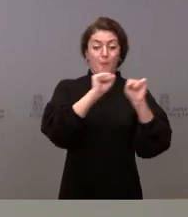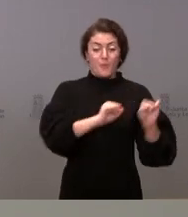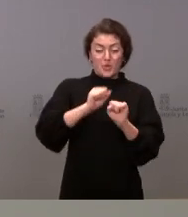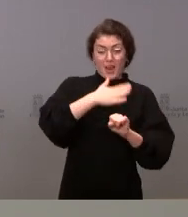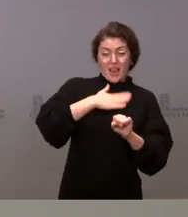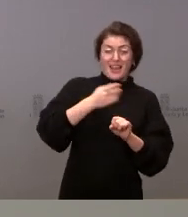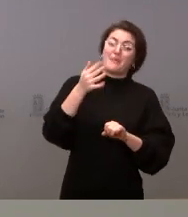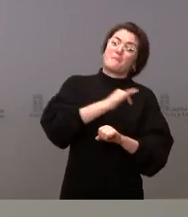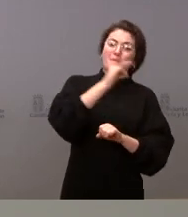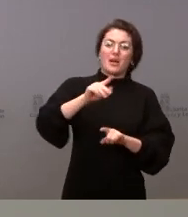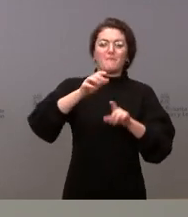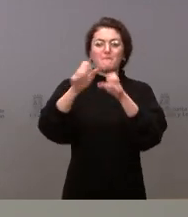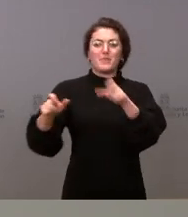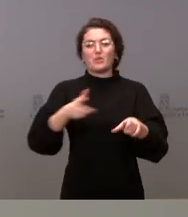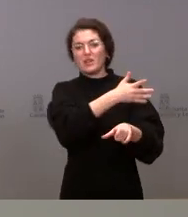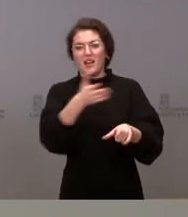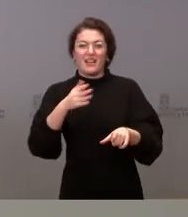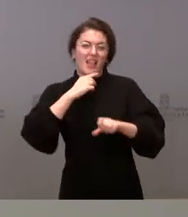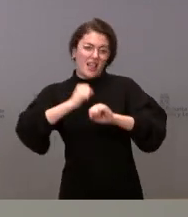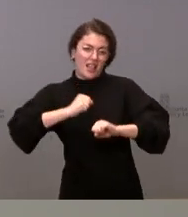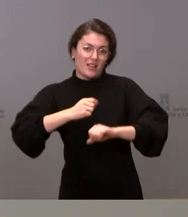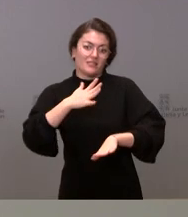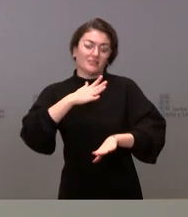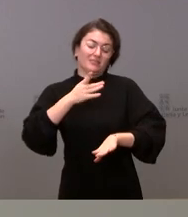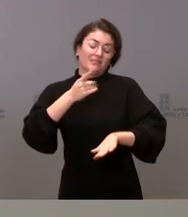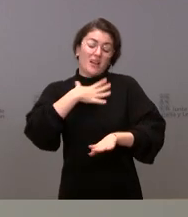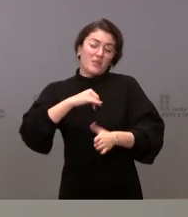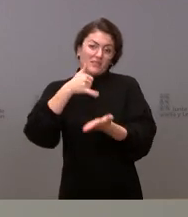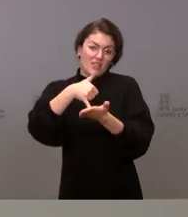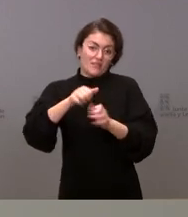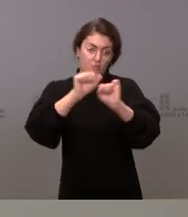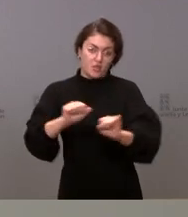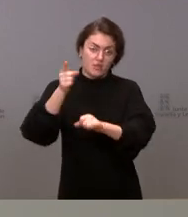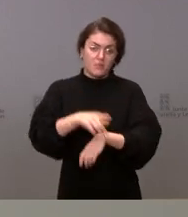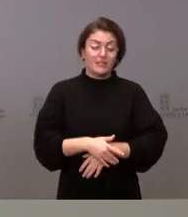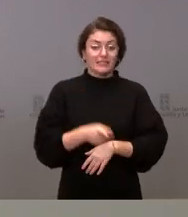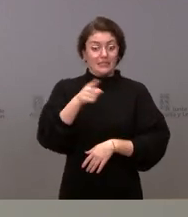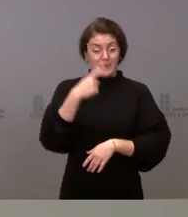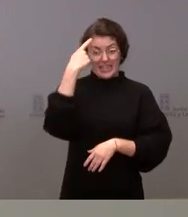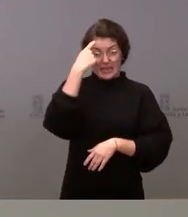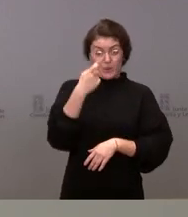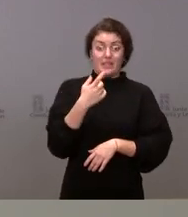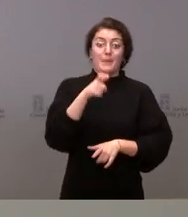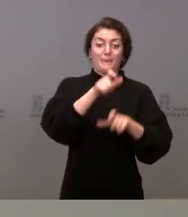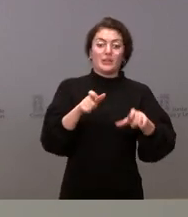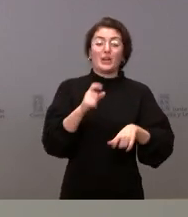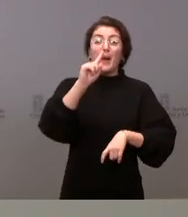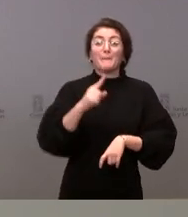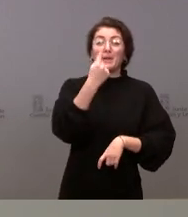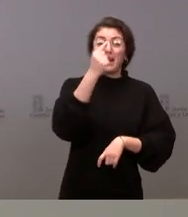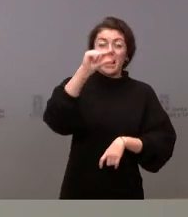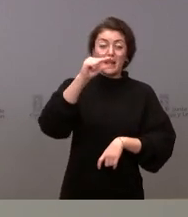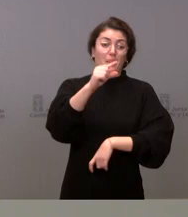a sus personas mayores que también pueden ser personas frágiles. También recordar a aquellas personas que se han puesto la primera dosis pero no la segunda,